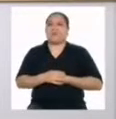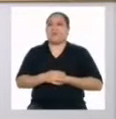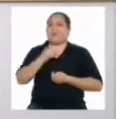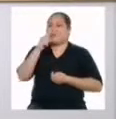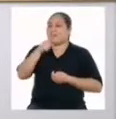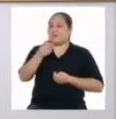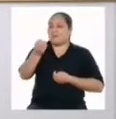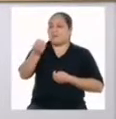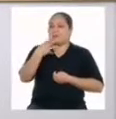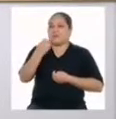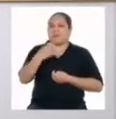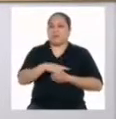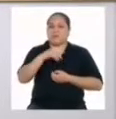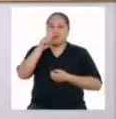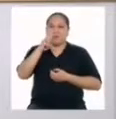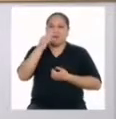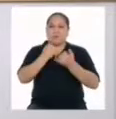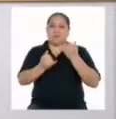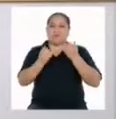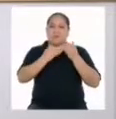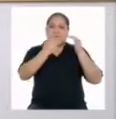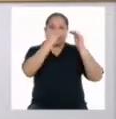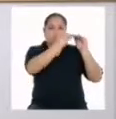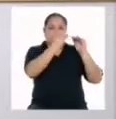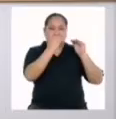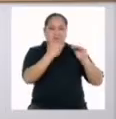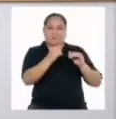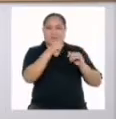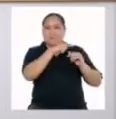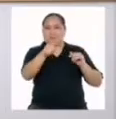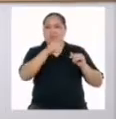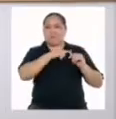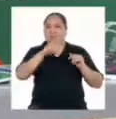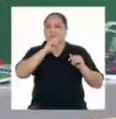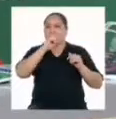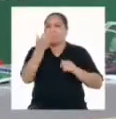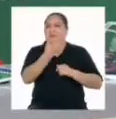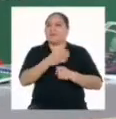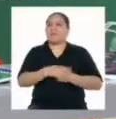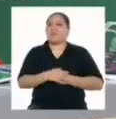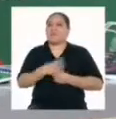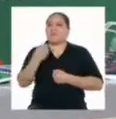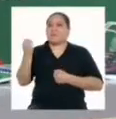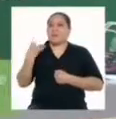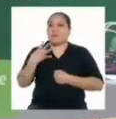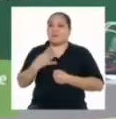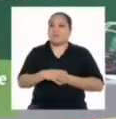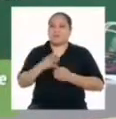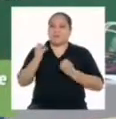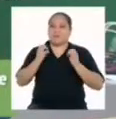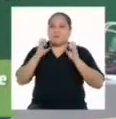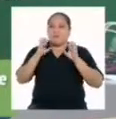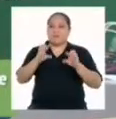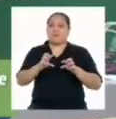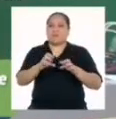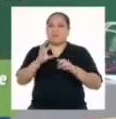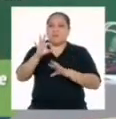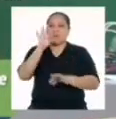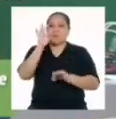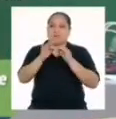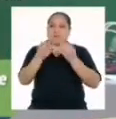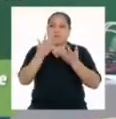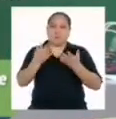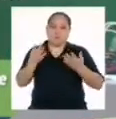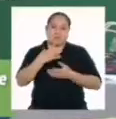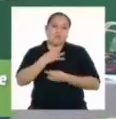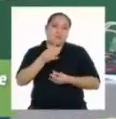¿Y qué me dicen de los dos últimos beneficios que refiere el texto? El que nos habla sobre la oportunidad de descubrir